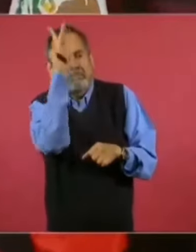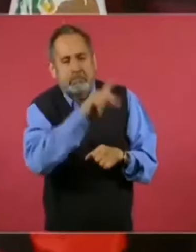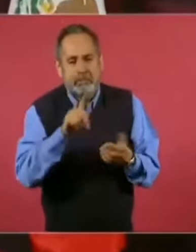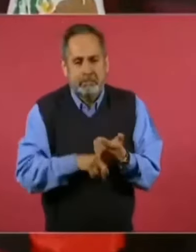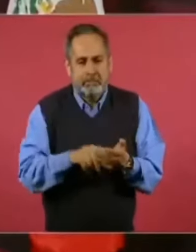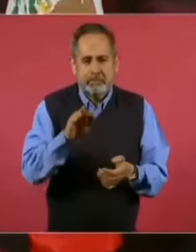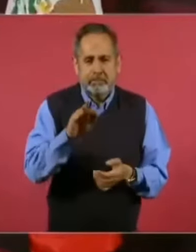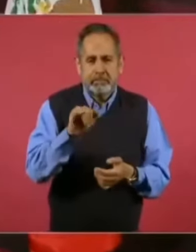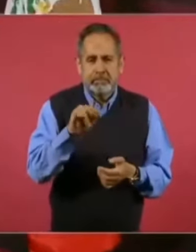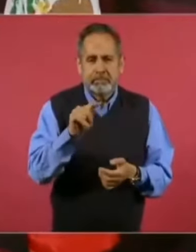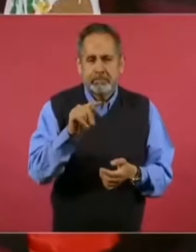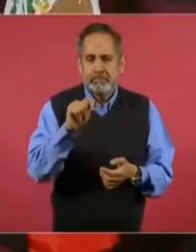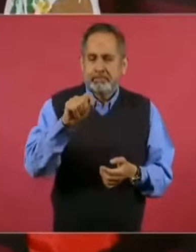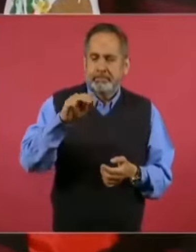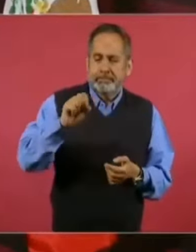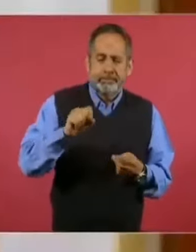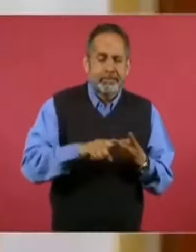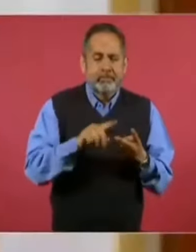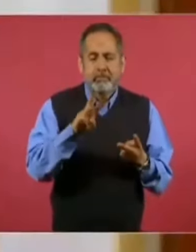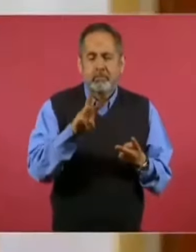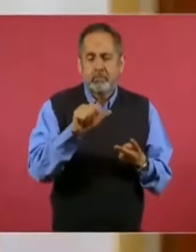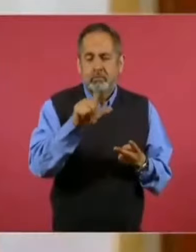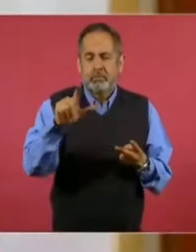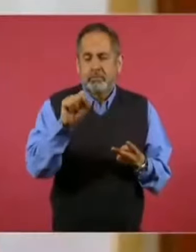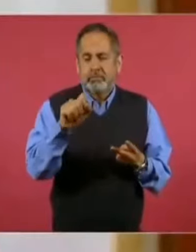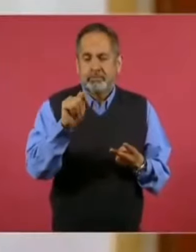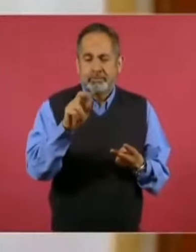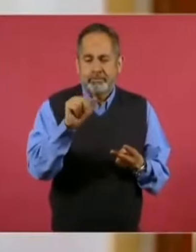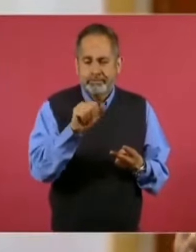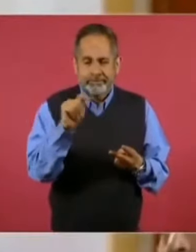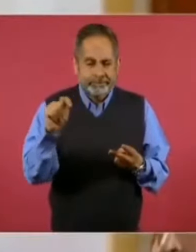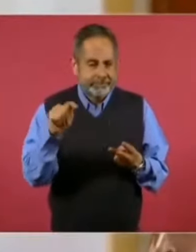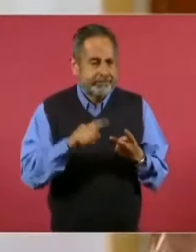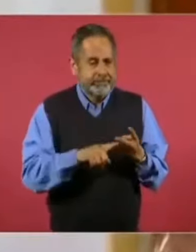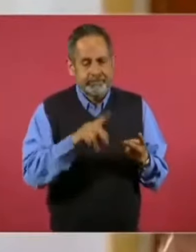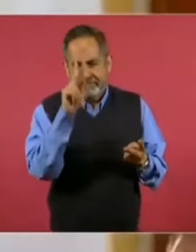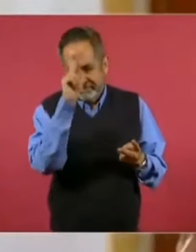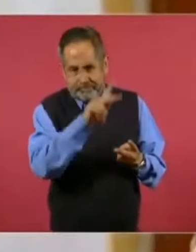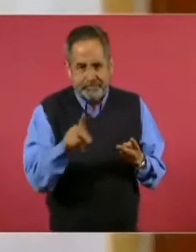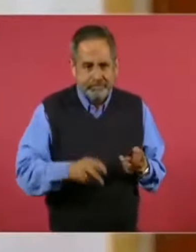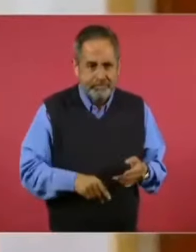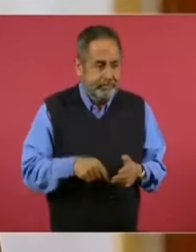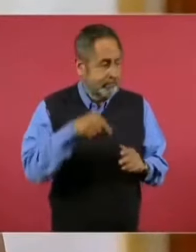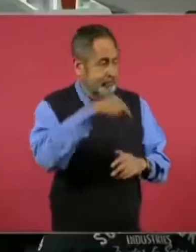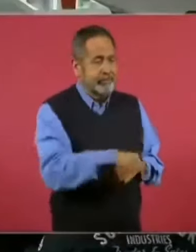Time o que el Wall Street Journal. Nos quejamos del